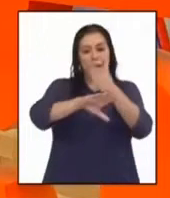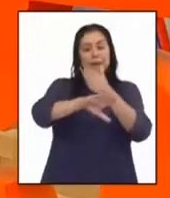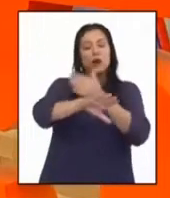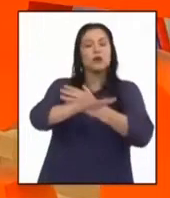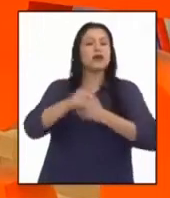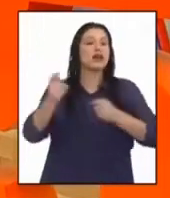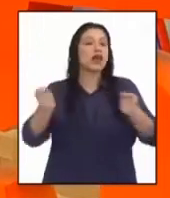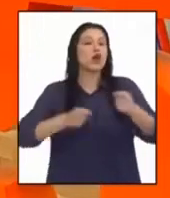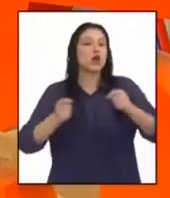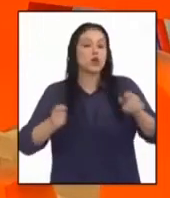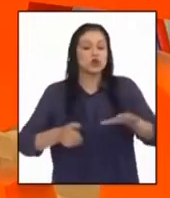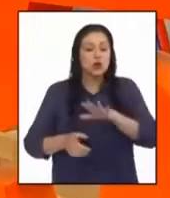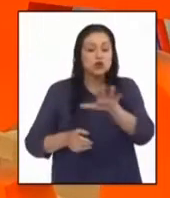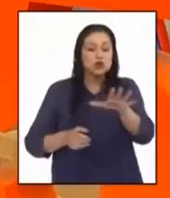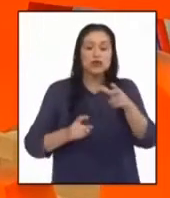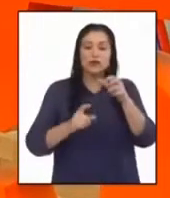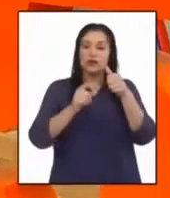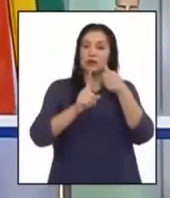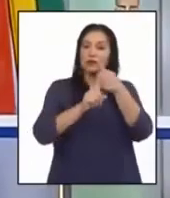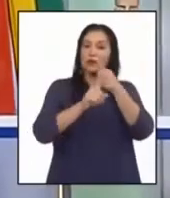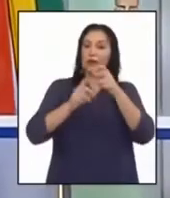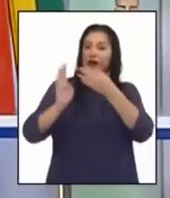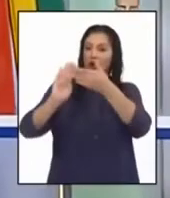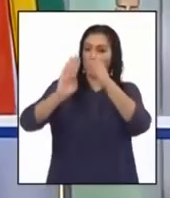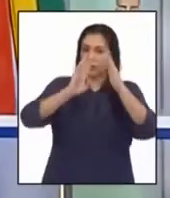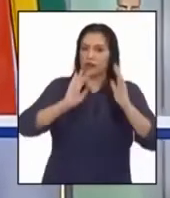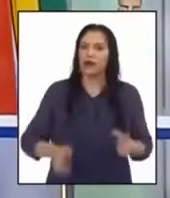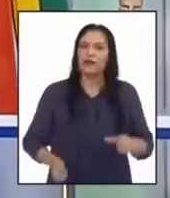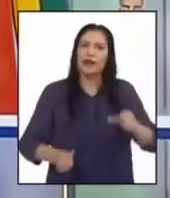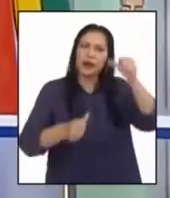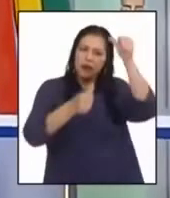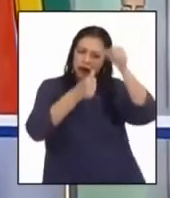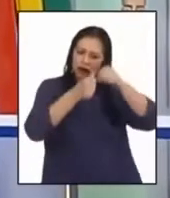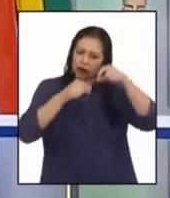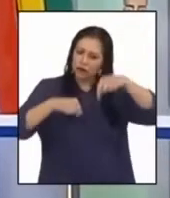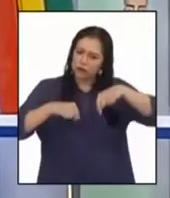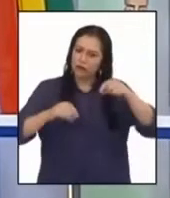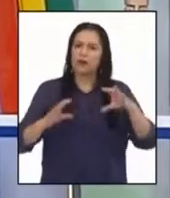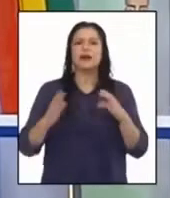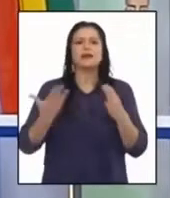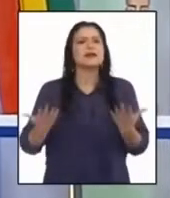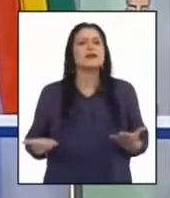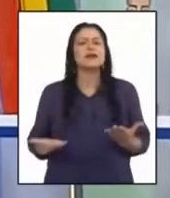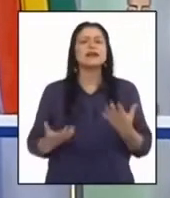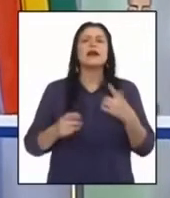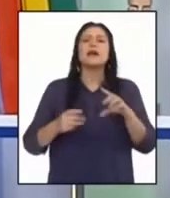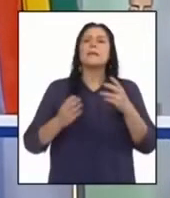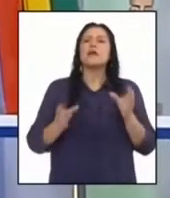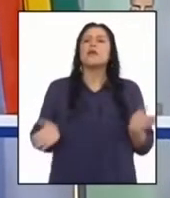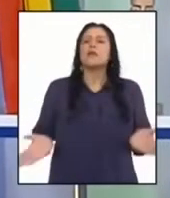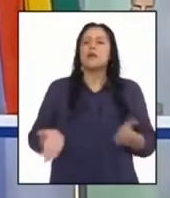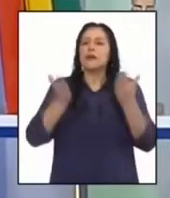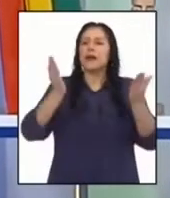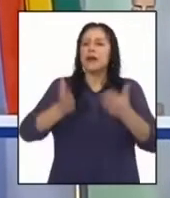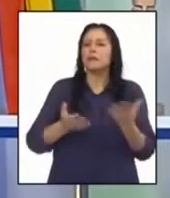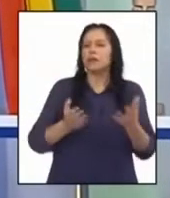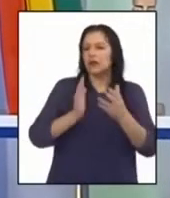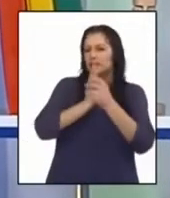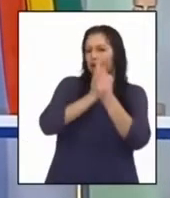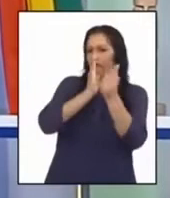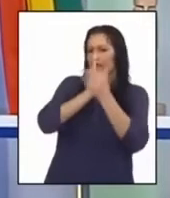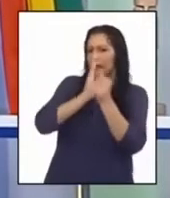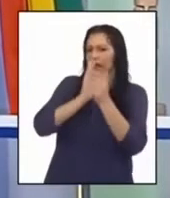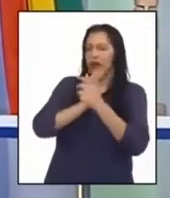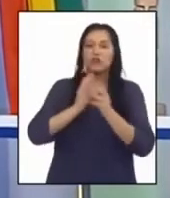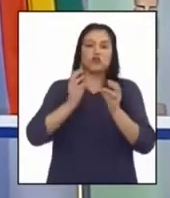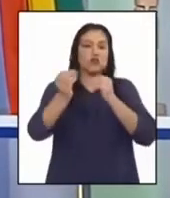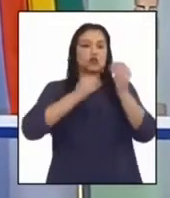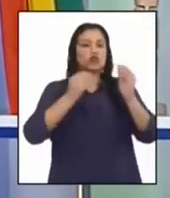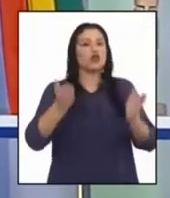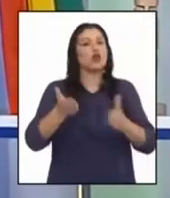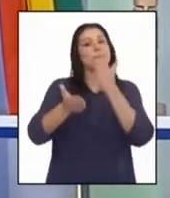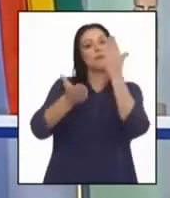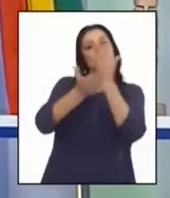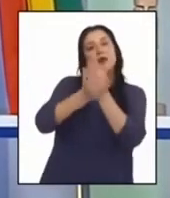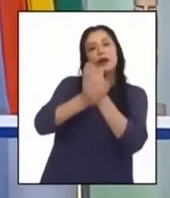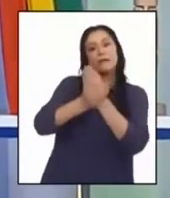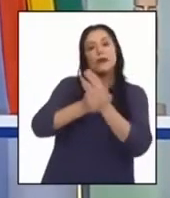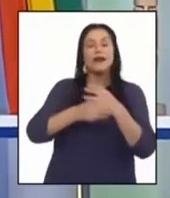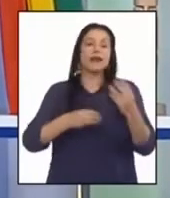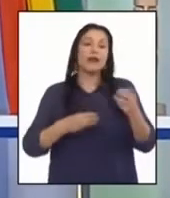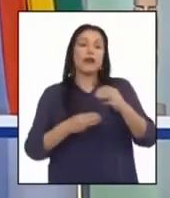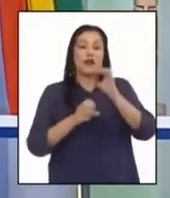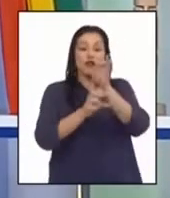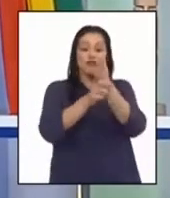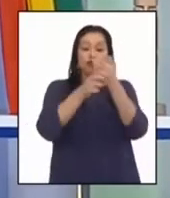La gestión de la cuenca de tu comunidad. Recordemos que en este programa promoveremos el desarrollo de la competencia, resuelve problemas de forma,